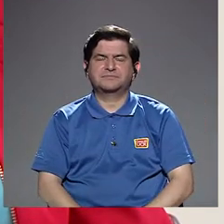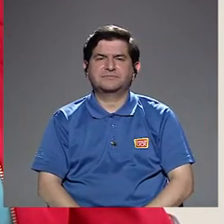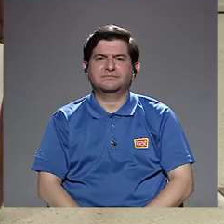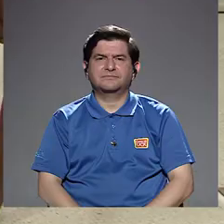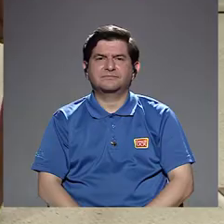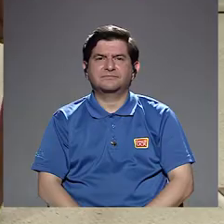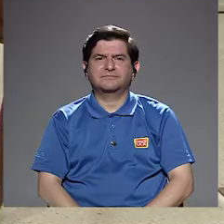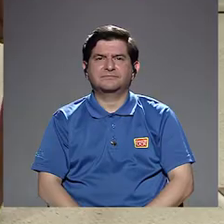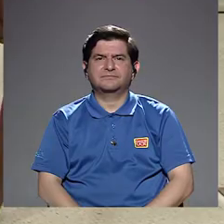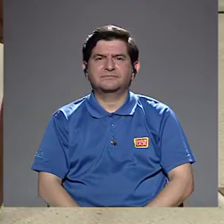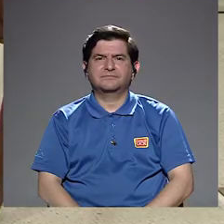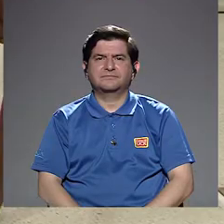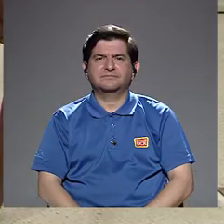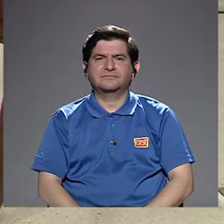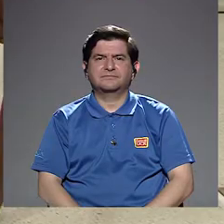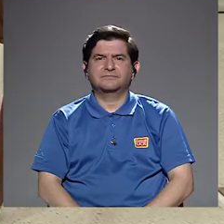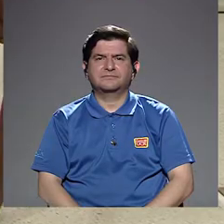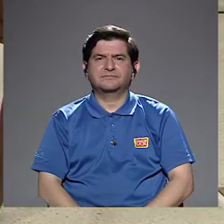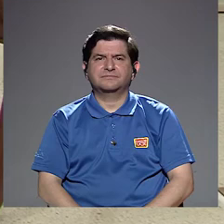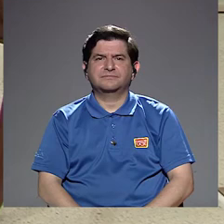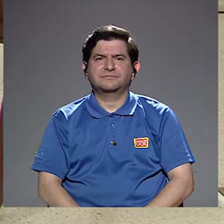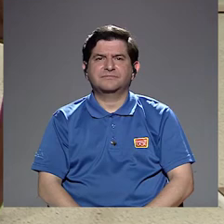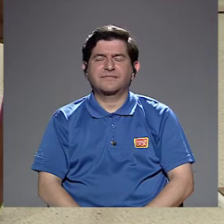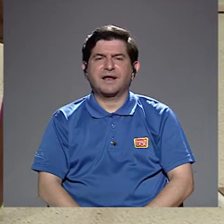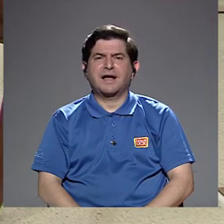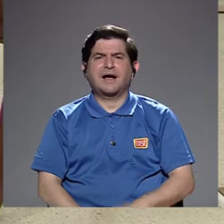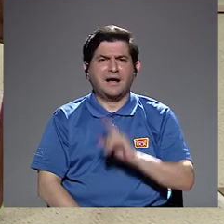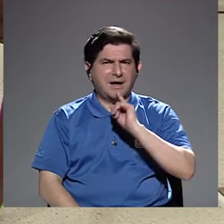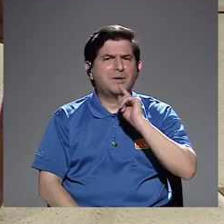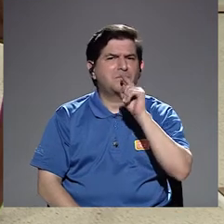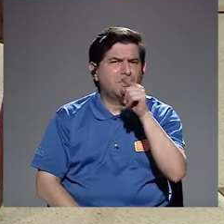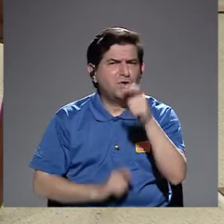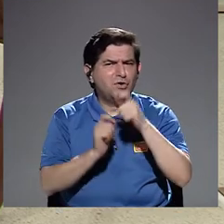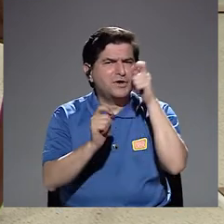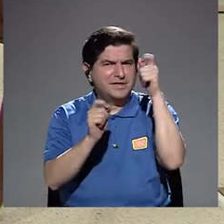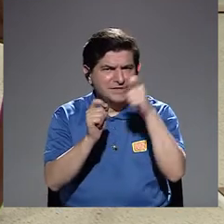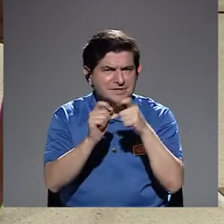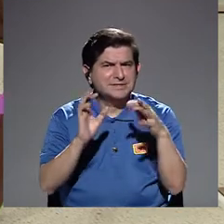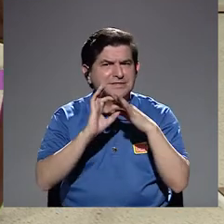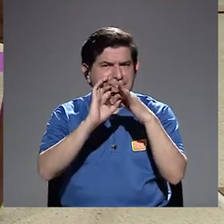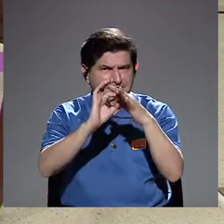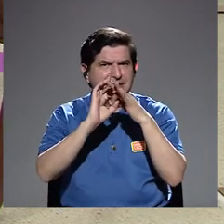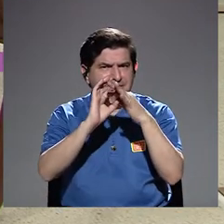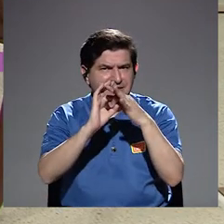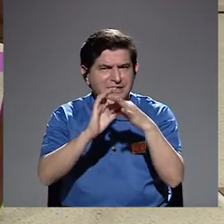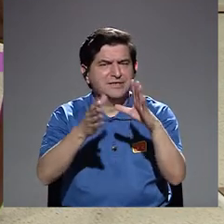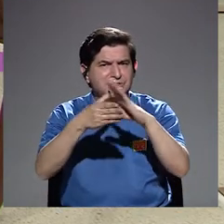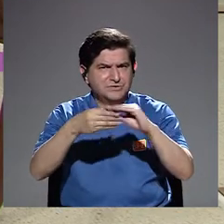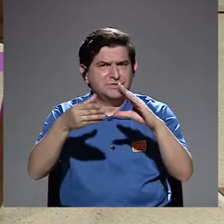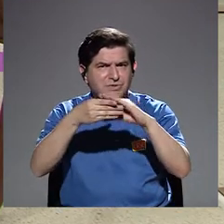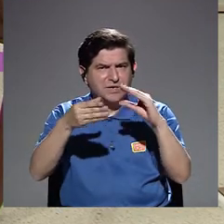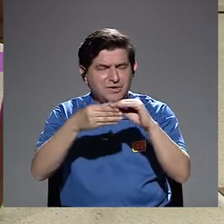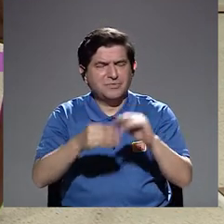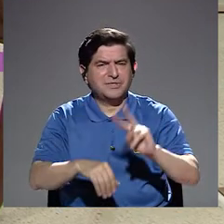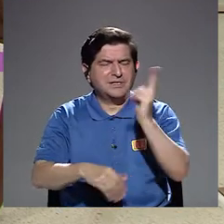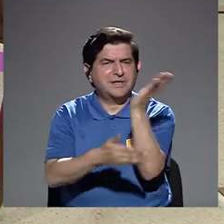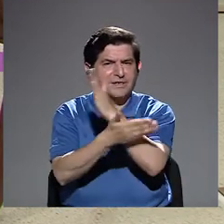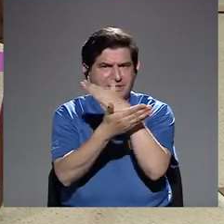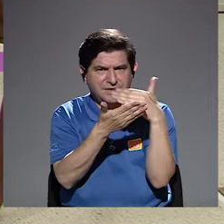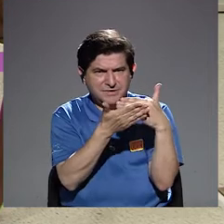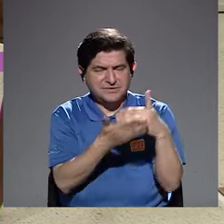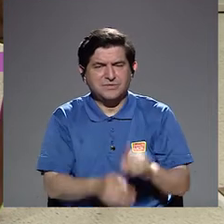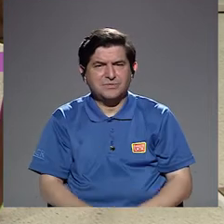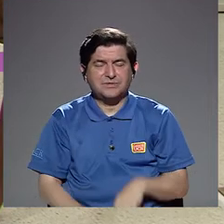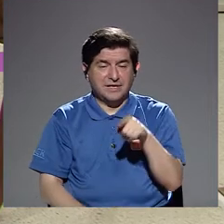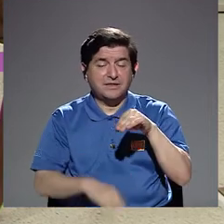Perdón, porque, ajá, no, que justo por eso que usted me está diciendo, relacionado con lo que nos comentaba también en el segundo bloque,